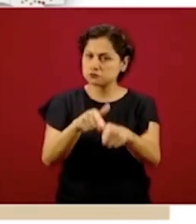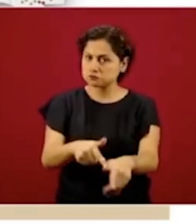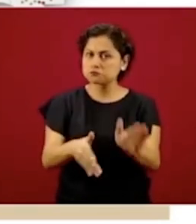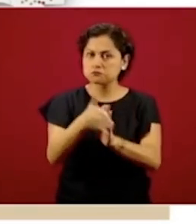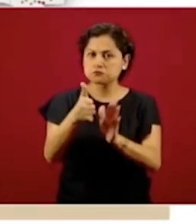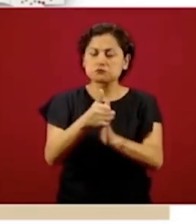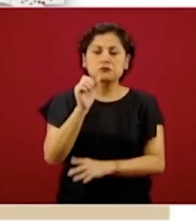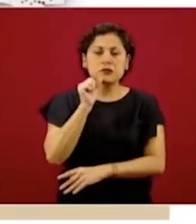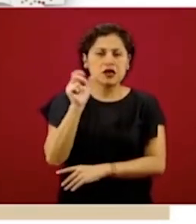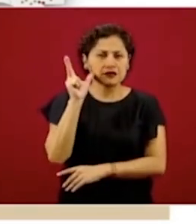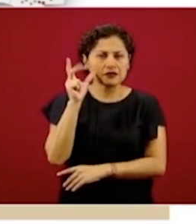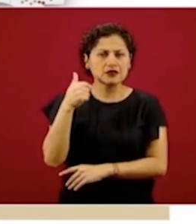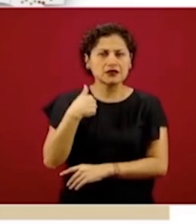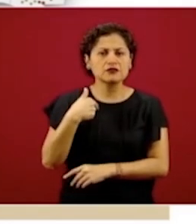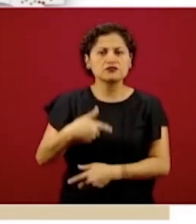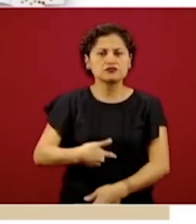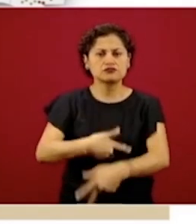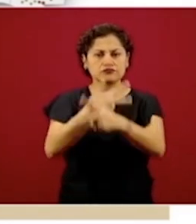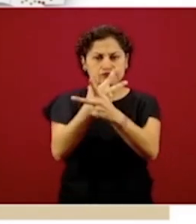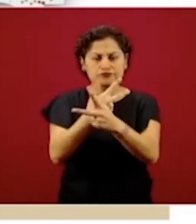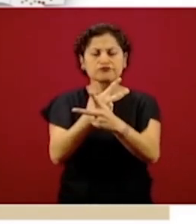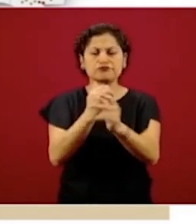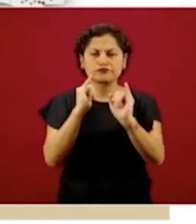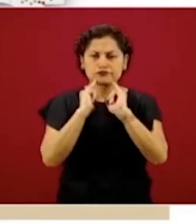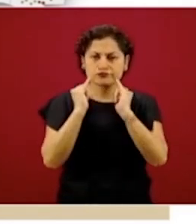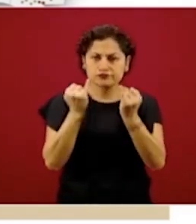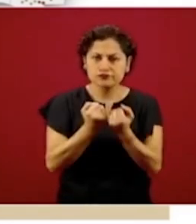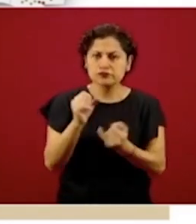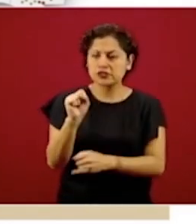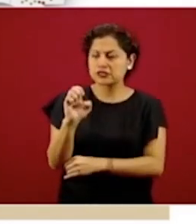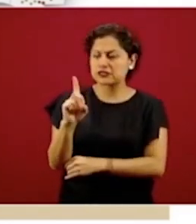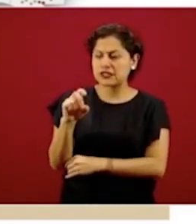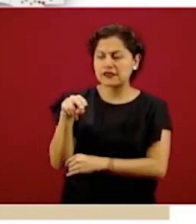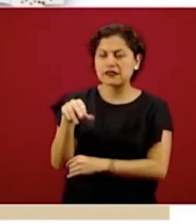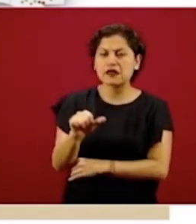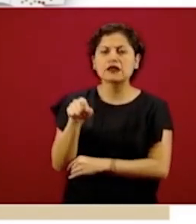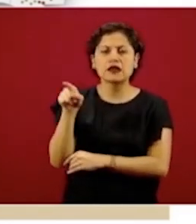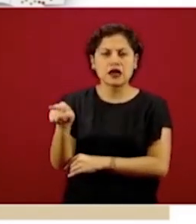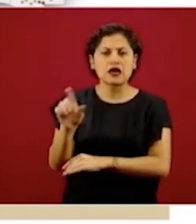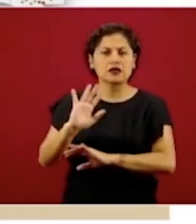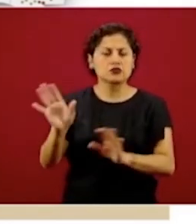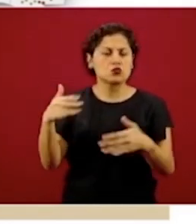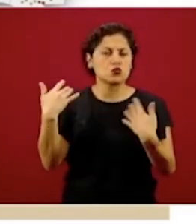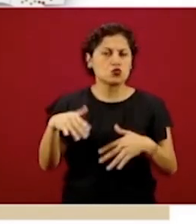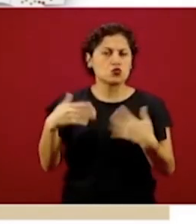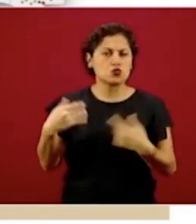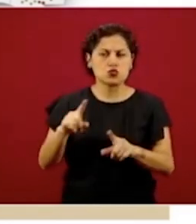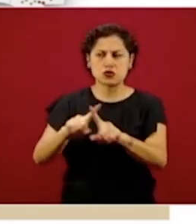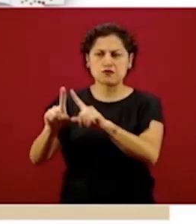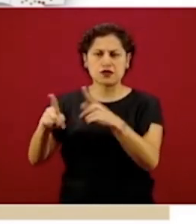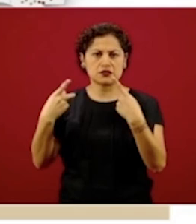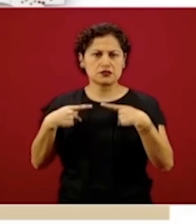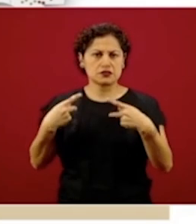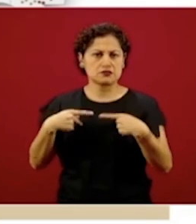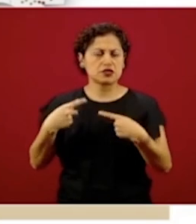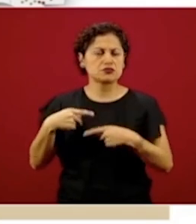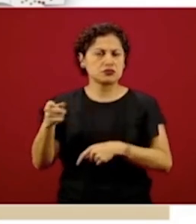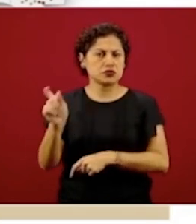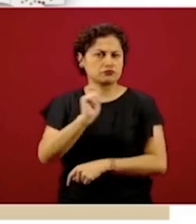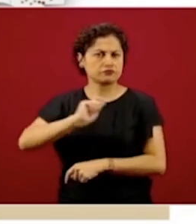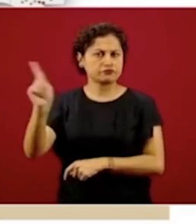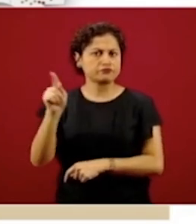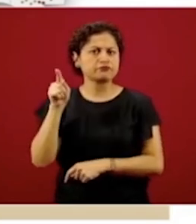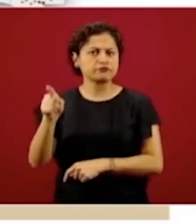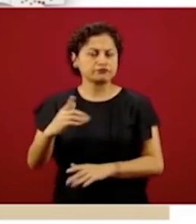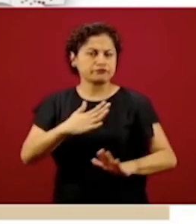videoconferencia con personal de la Sedena, con los generales encargados, que además de verdad es gente muy profesional y muy comprometida, que me informaban que